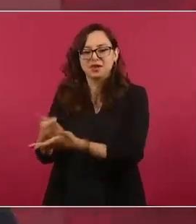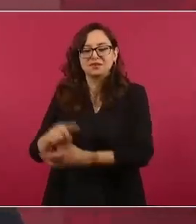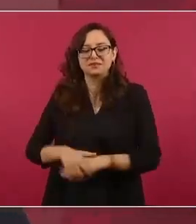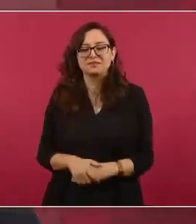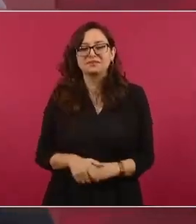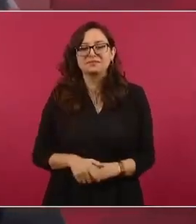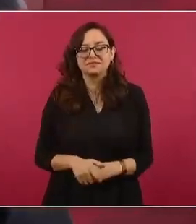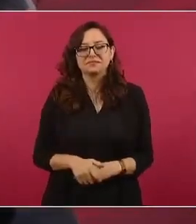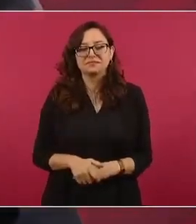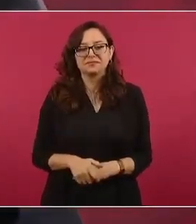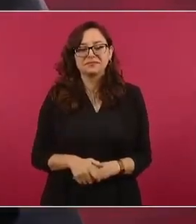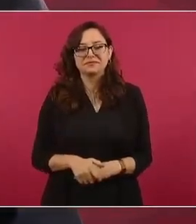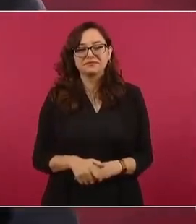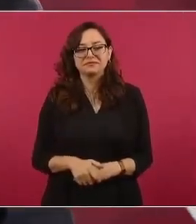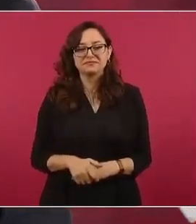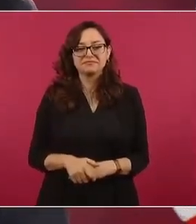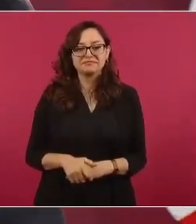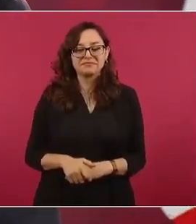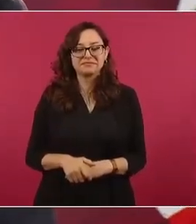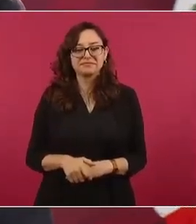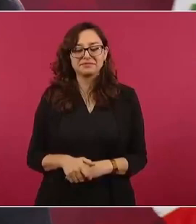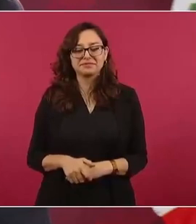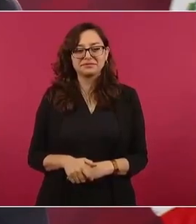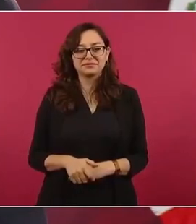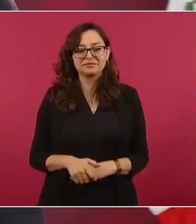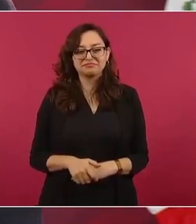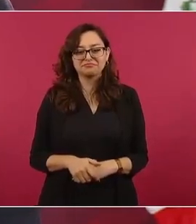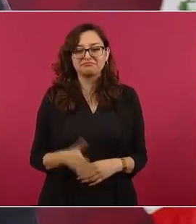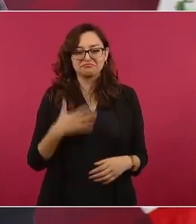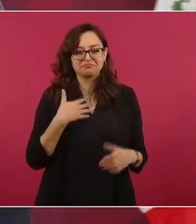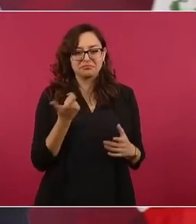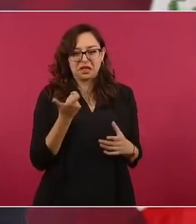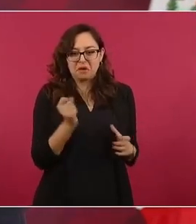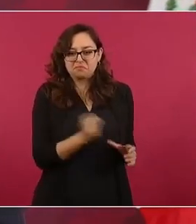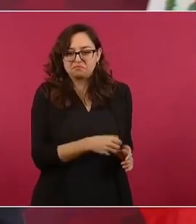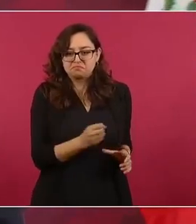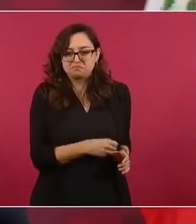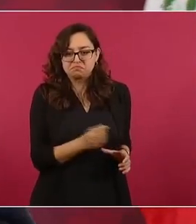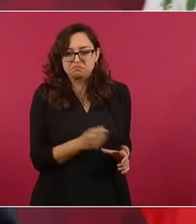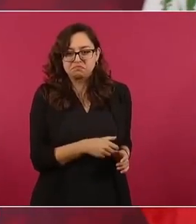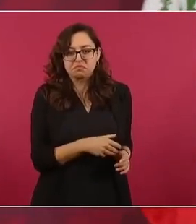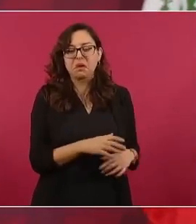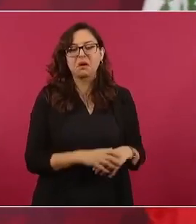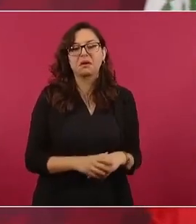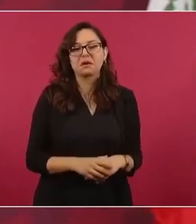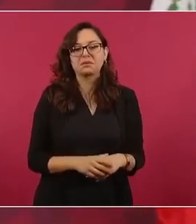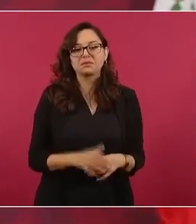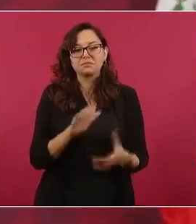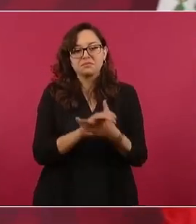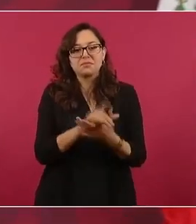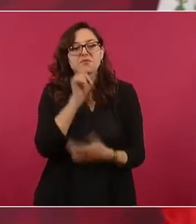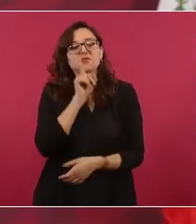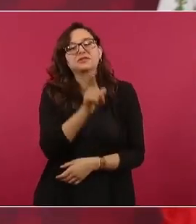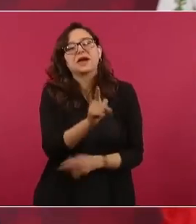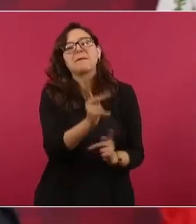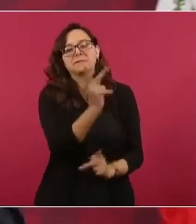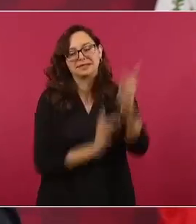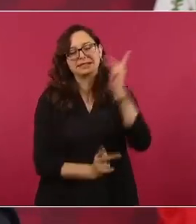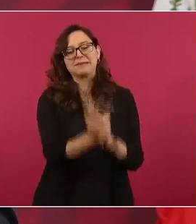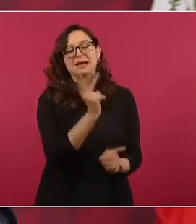de mis ahorros, le pediría yo a Beatriz, que